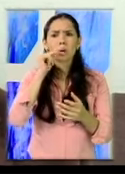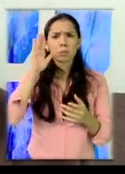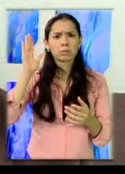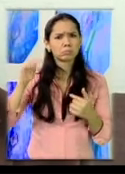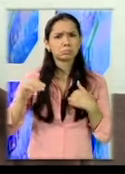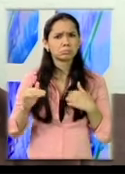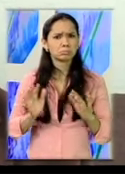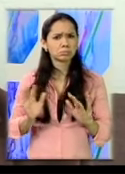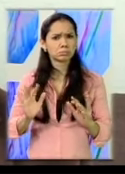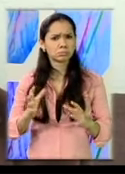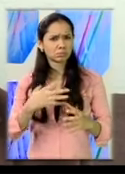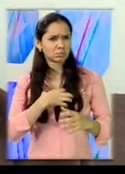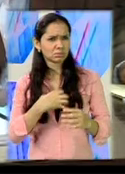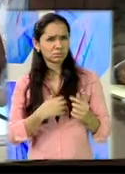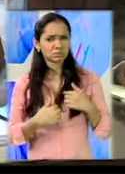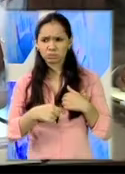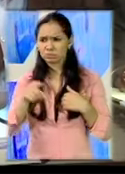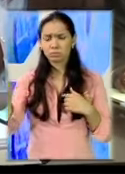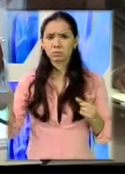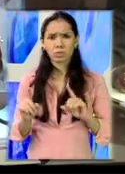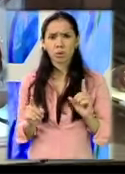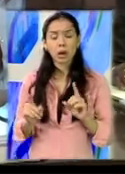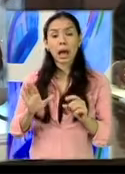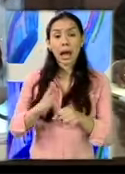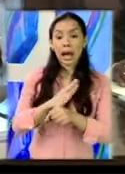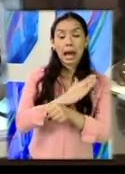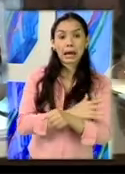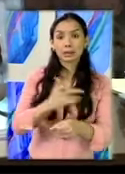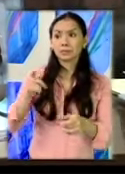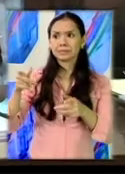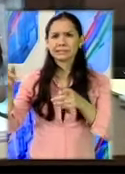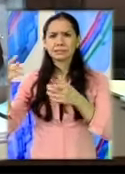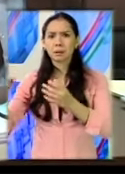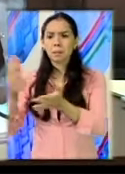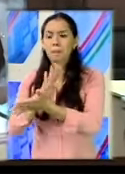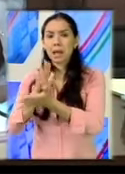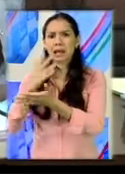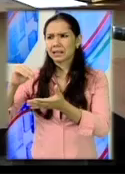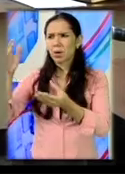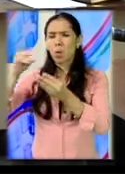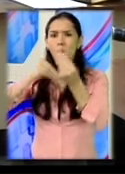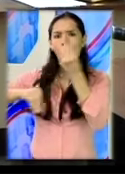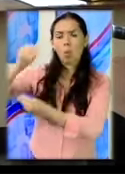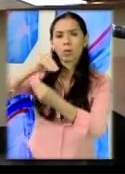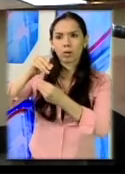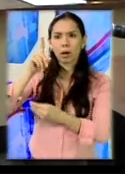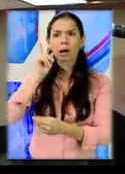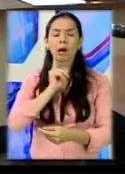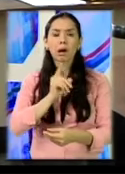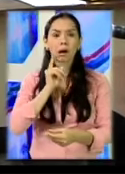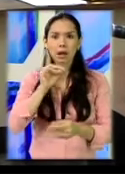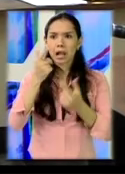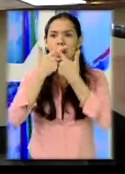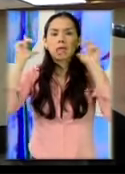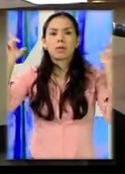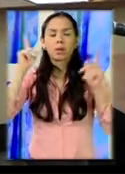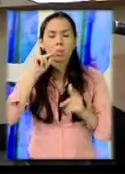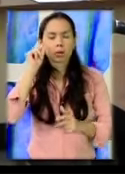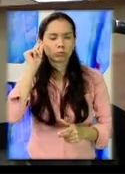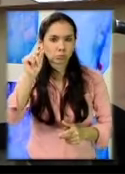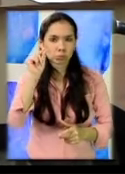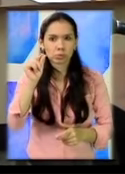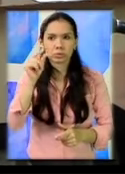registro de las propiedades, pero fueron adquiridas antes de que ellos tramitaran el cambio de los documentos, dejando sin efecto los